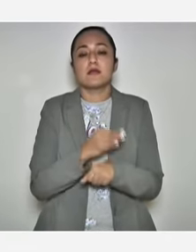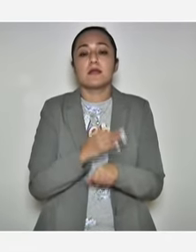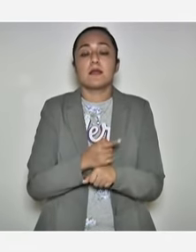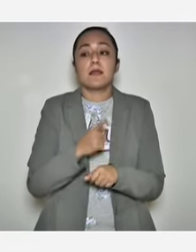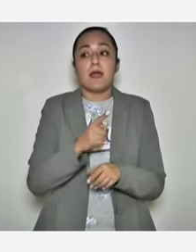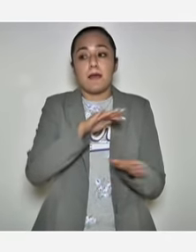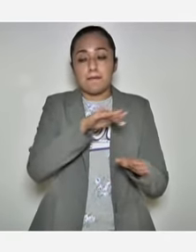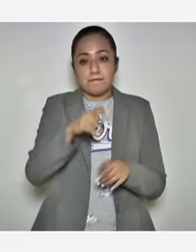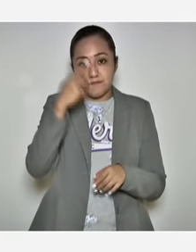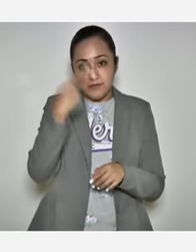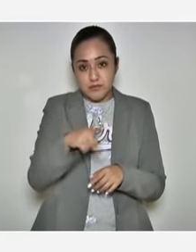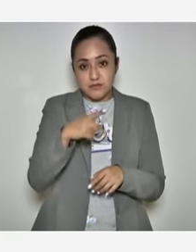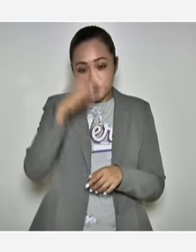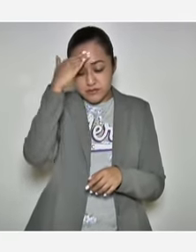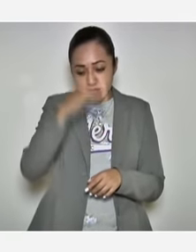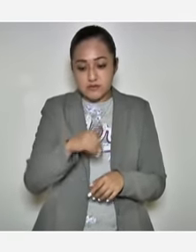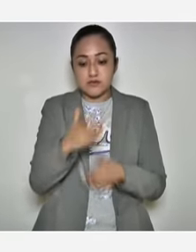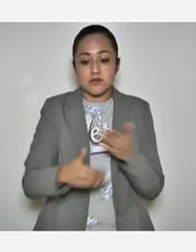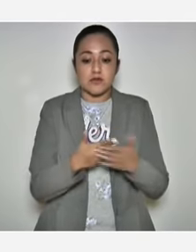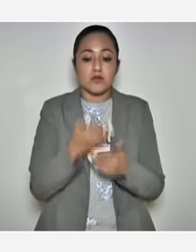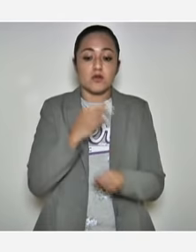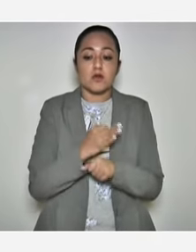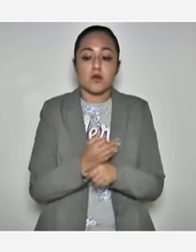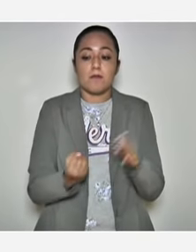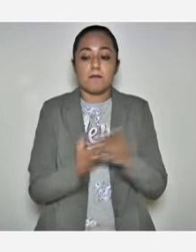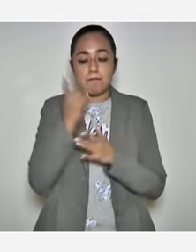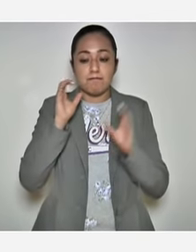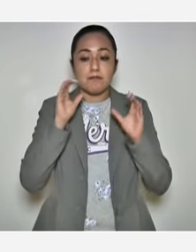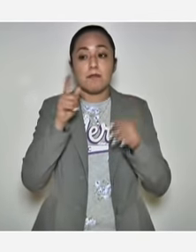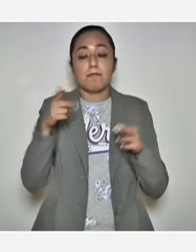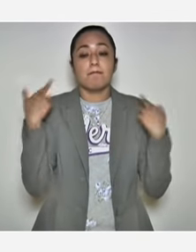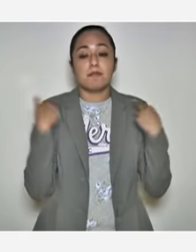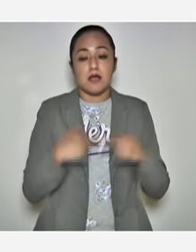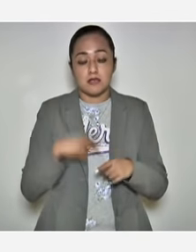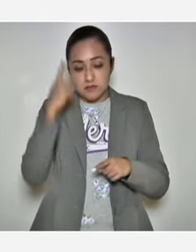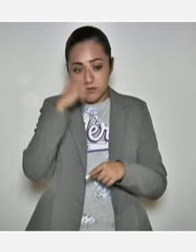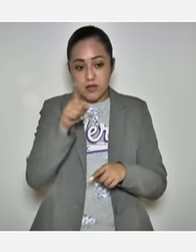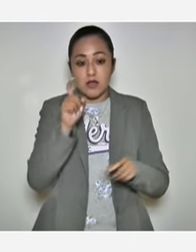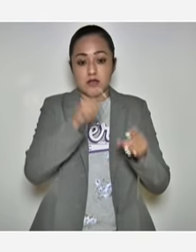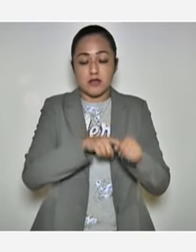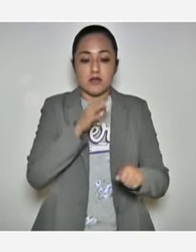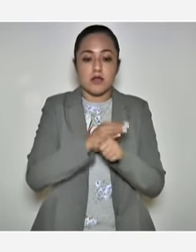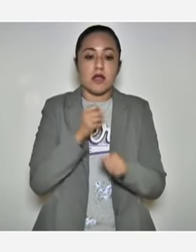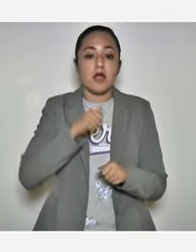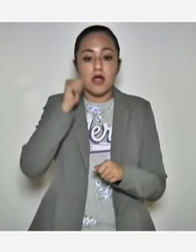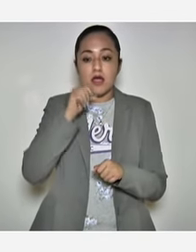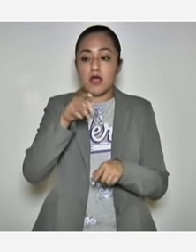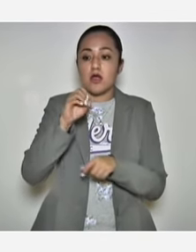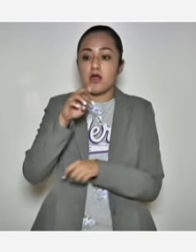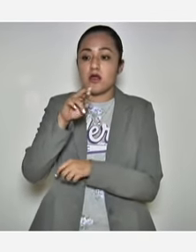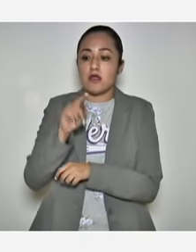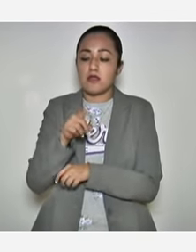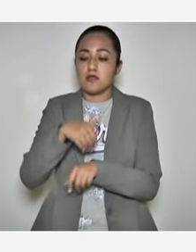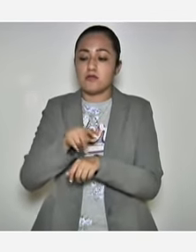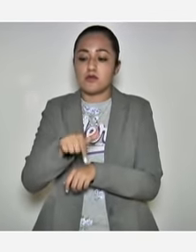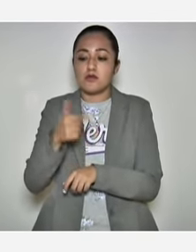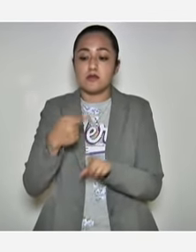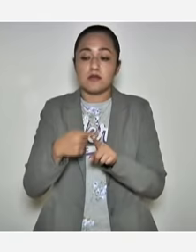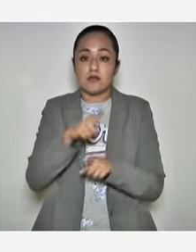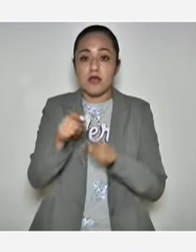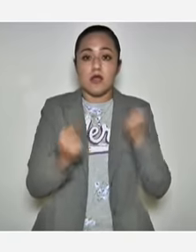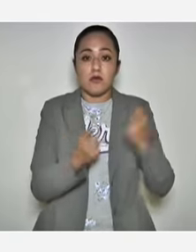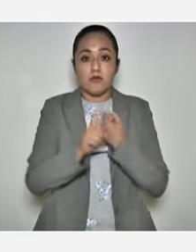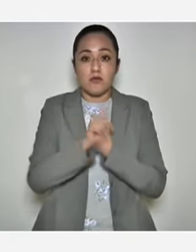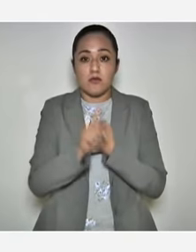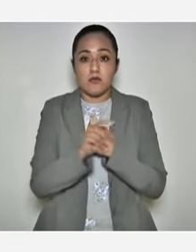otra parte, si tiene conocimiento, si están solicitando nuevos requisitos a los maestros para vacunarse, ya que ayer en la corde número 12 les comunicaron que quienes tuvieron